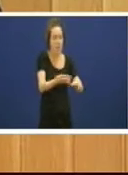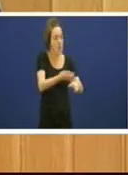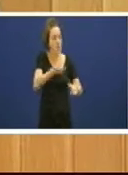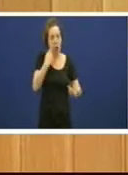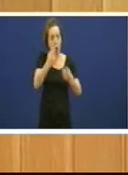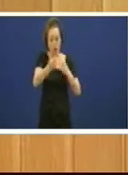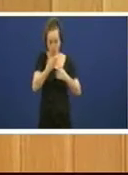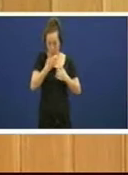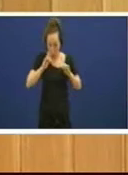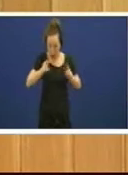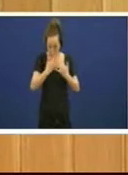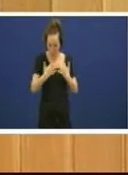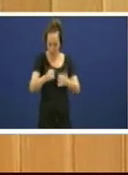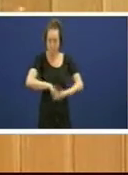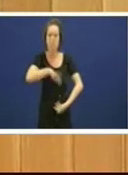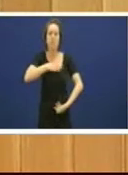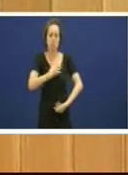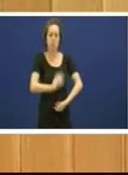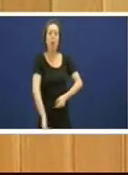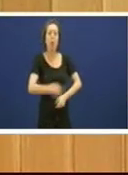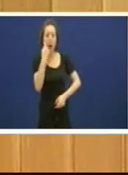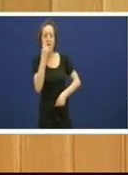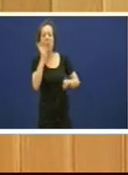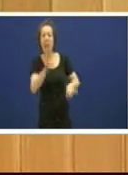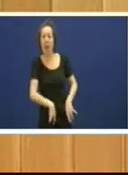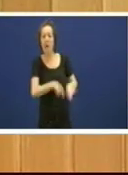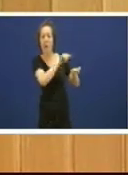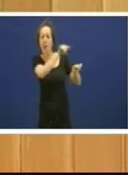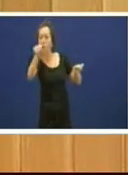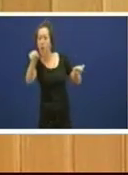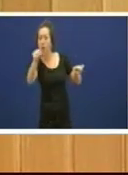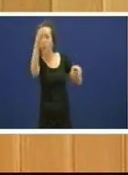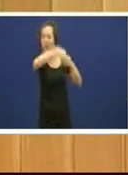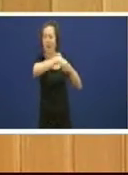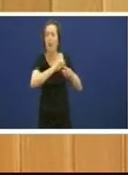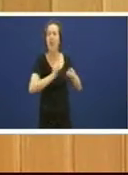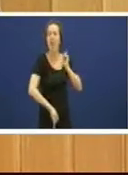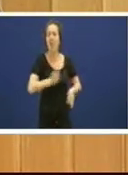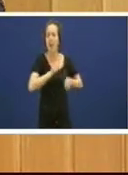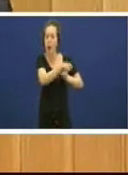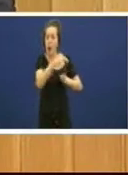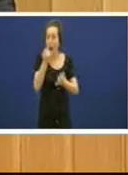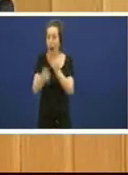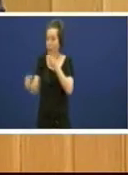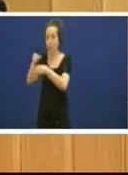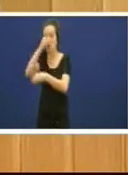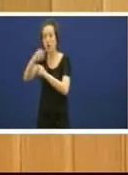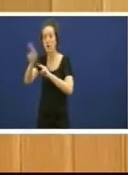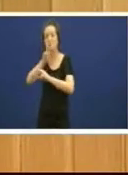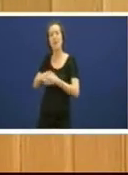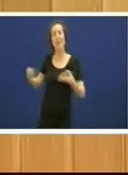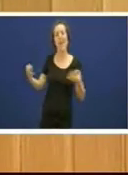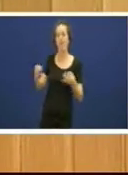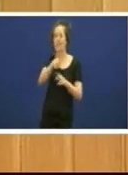o Parlamento por establecer quenes formaban parte dos órganos de dirección e que o xoe o que nos dixo era que aquelo era